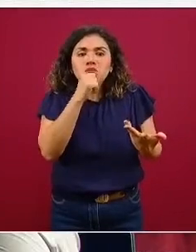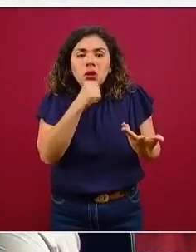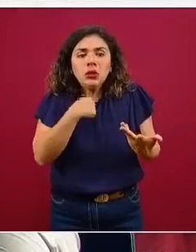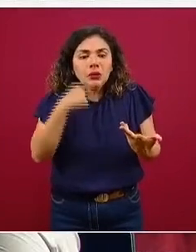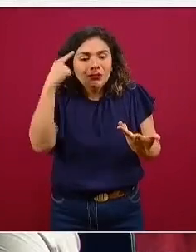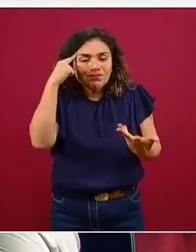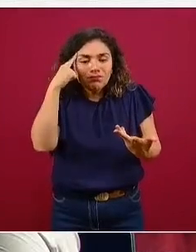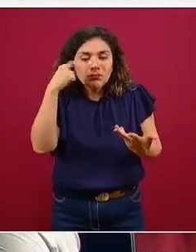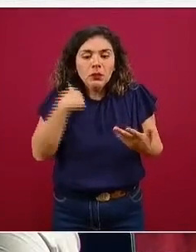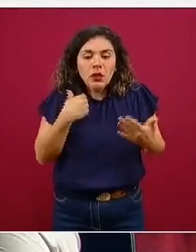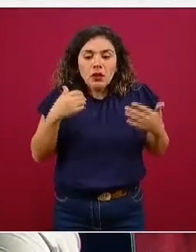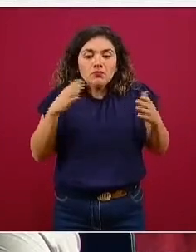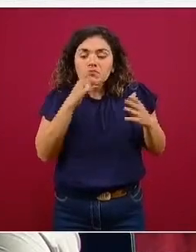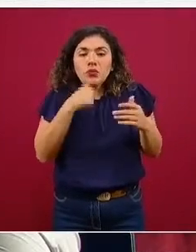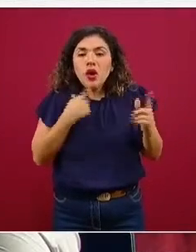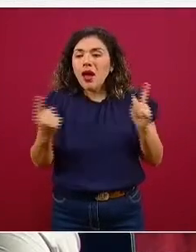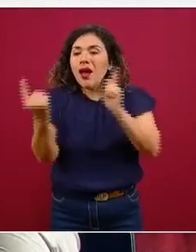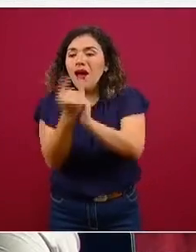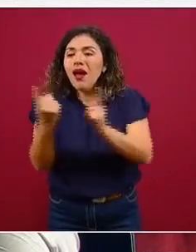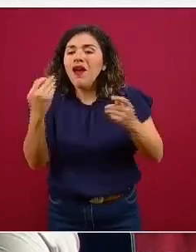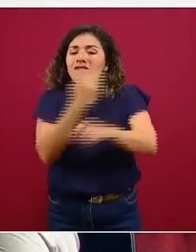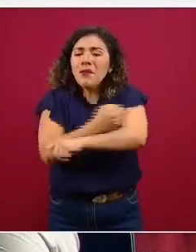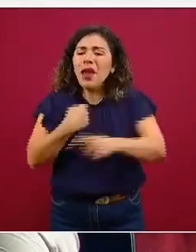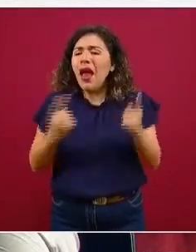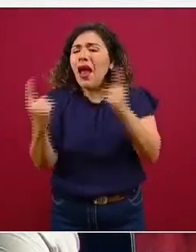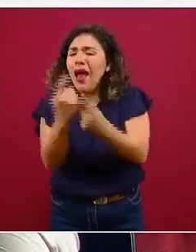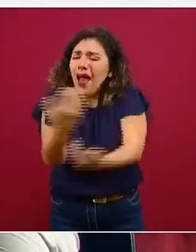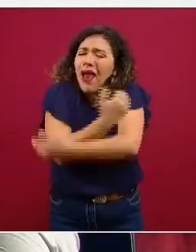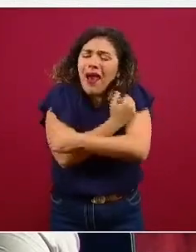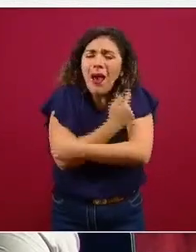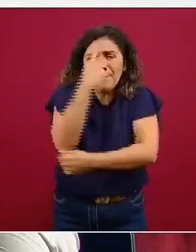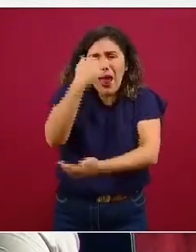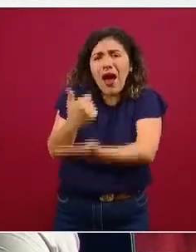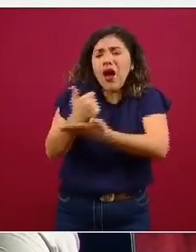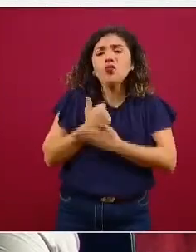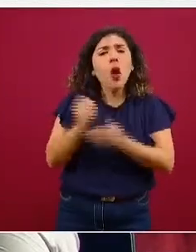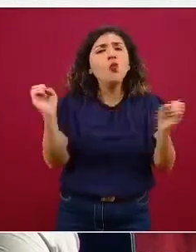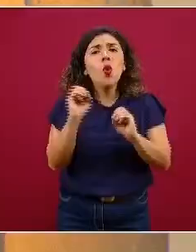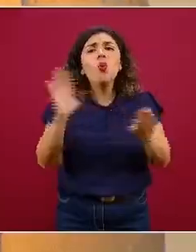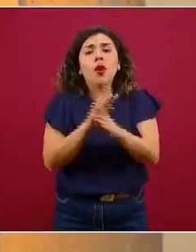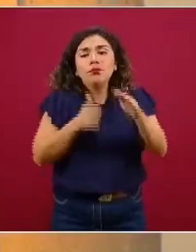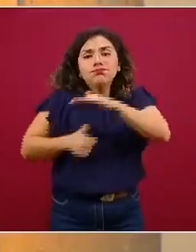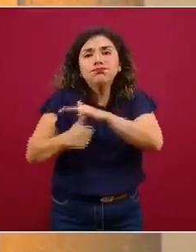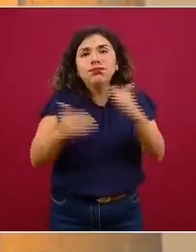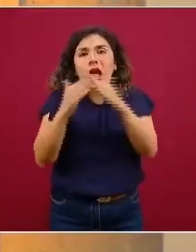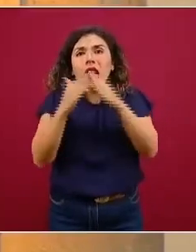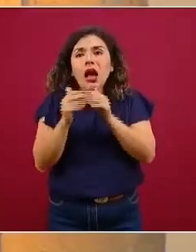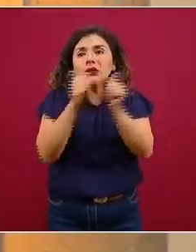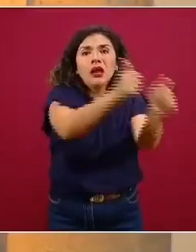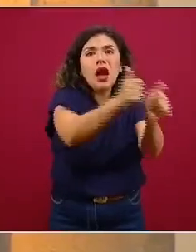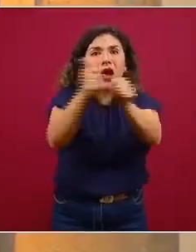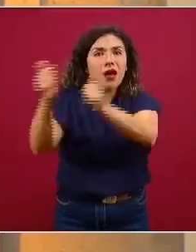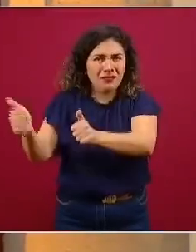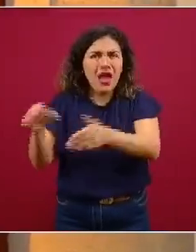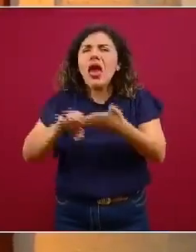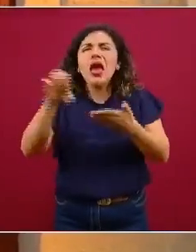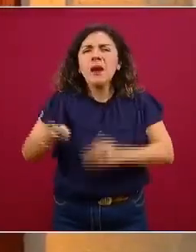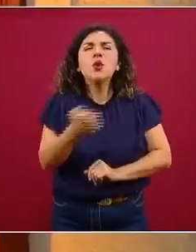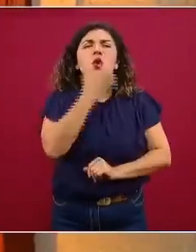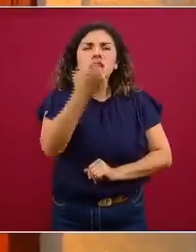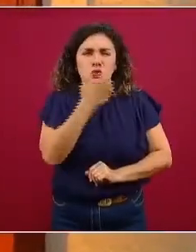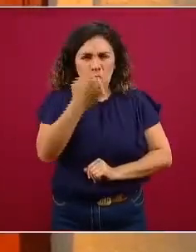debido a la contingencia y debido al coronavirus. Un ejemplo que siempre ponemos es, por ejemplo, en los medios